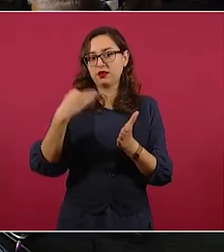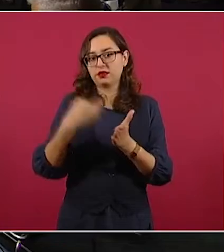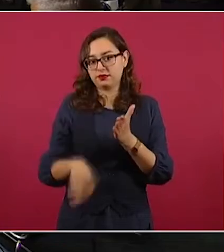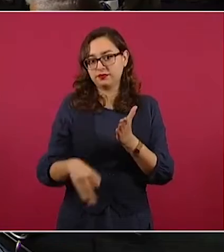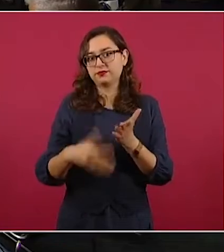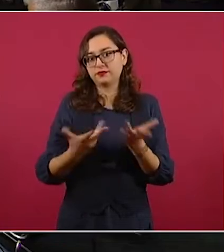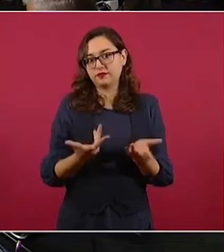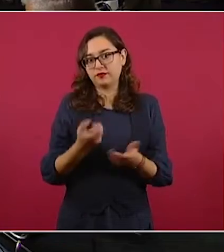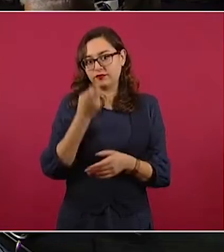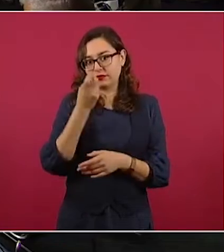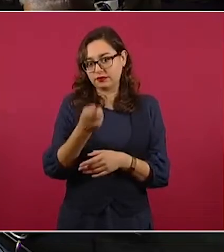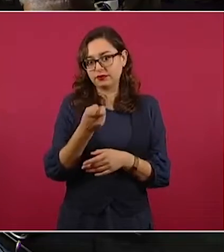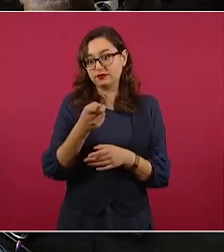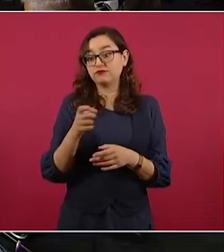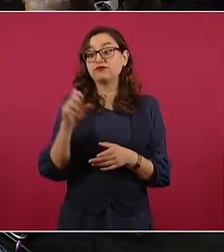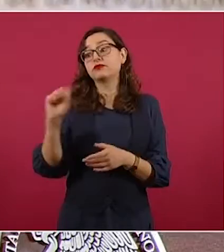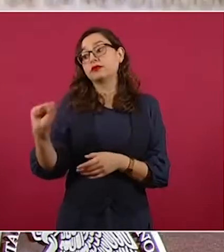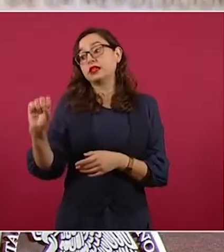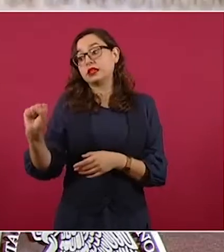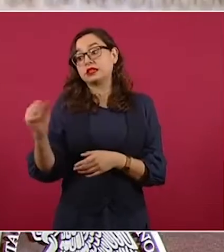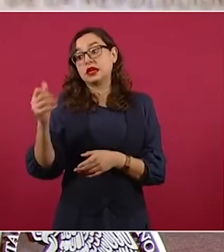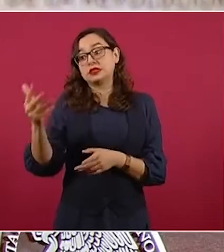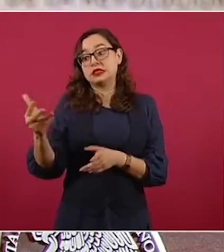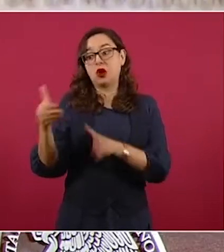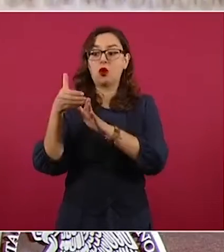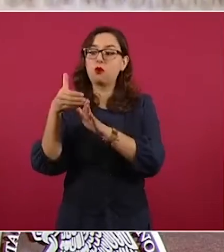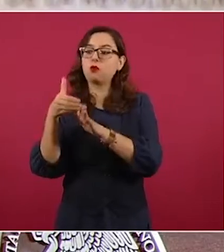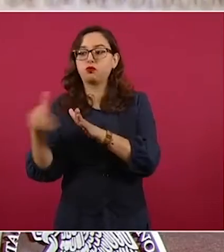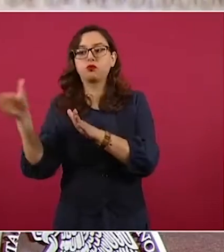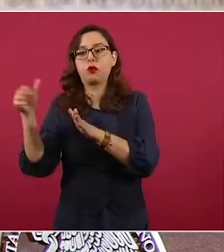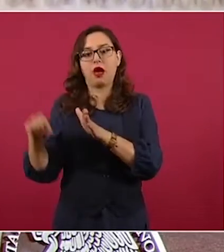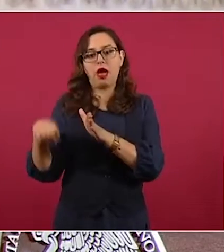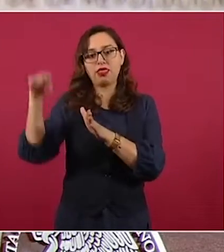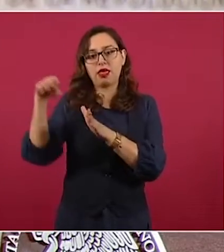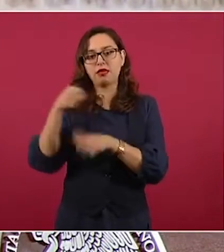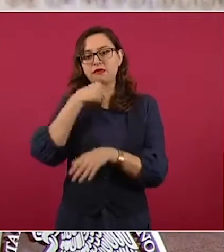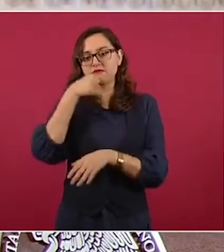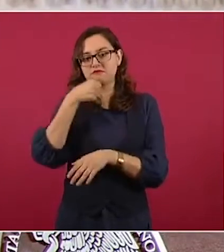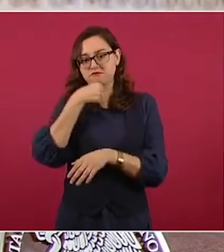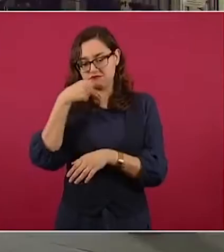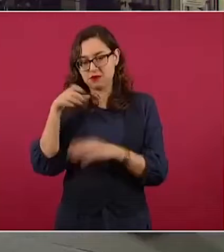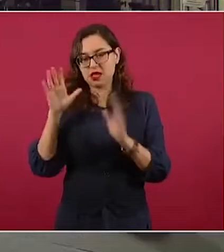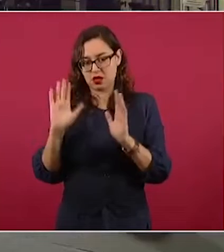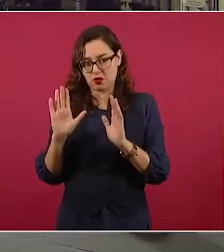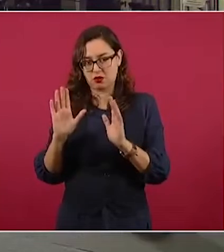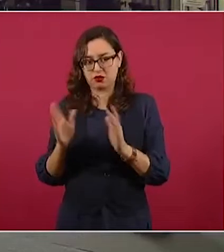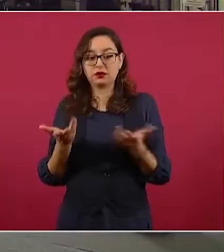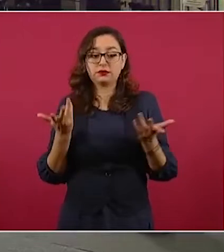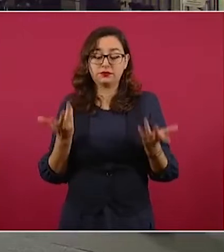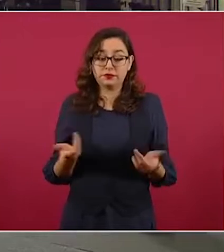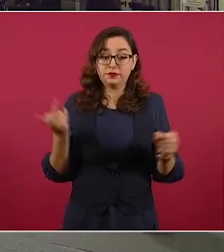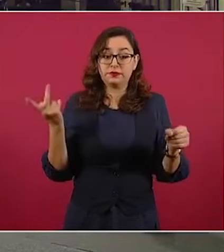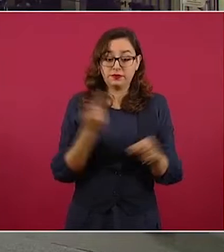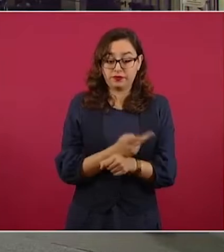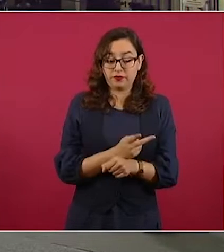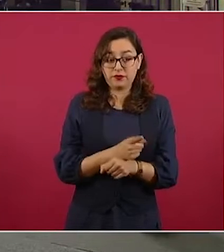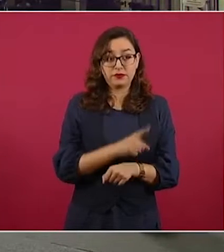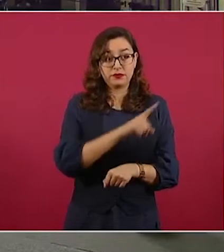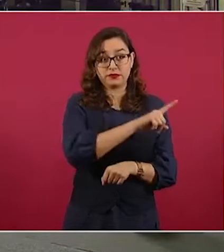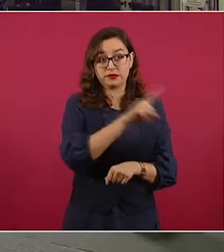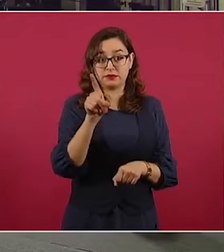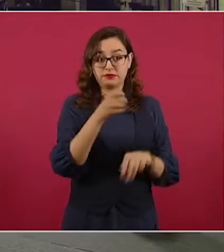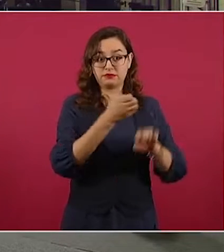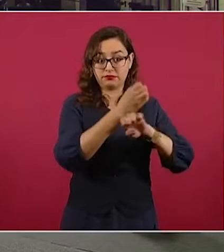ya en más de la mitad de los estados ya se logró que también tengan pensión